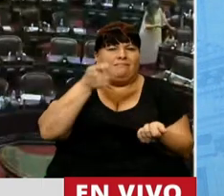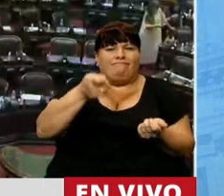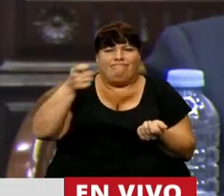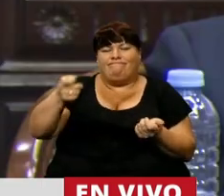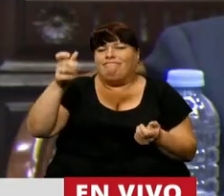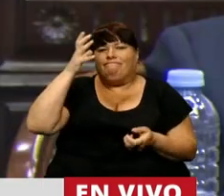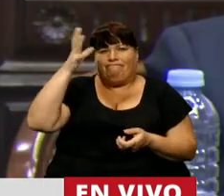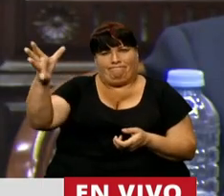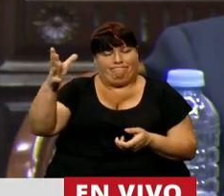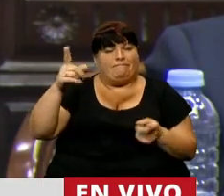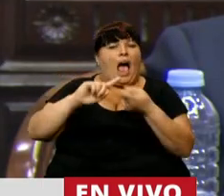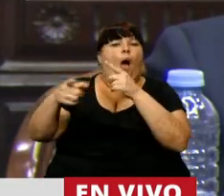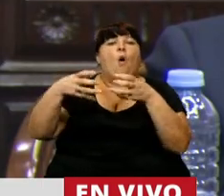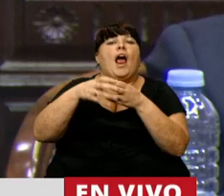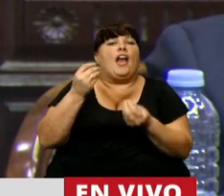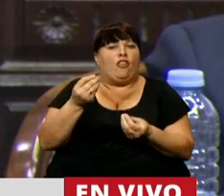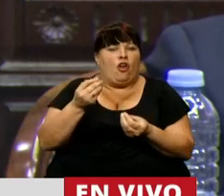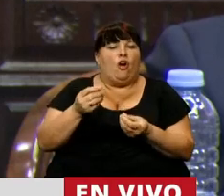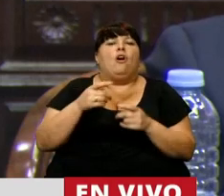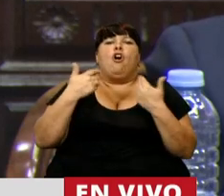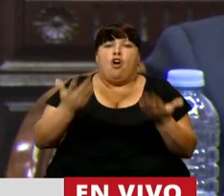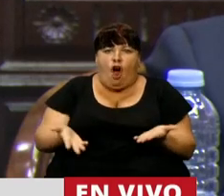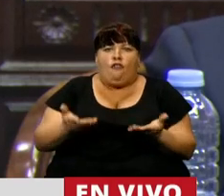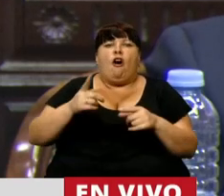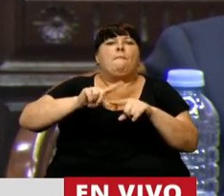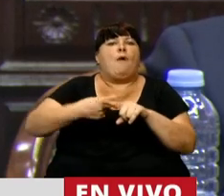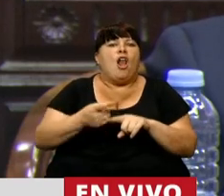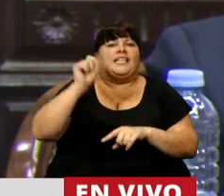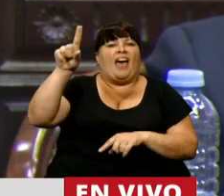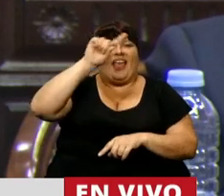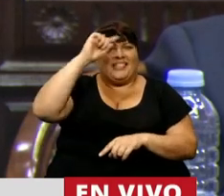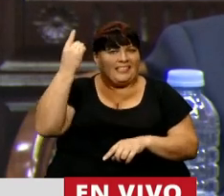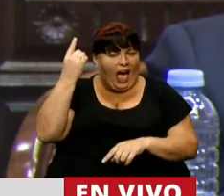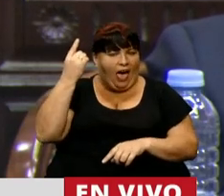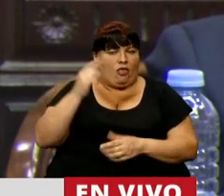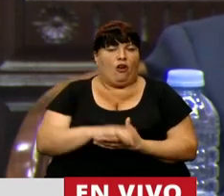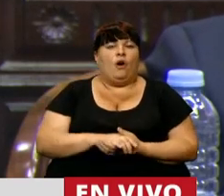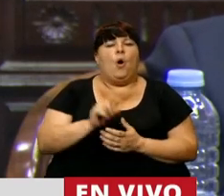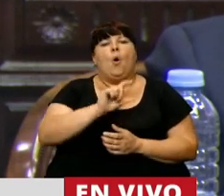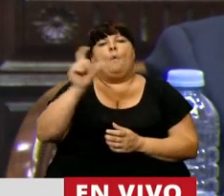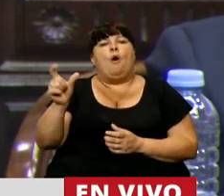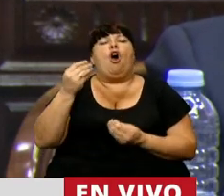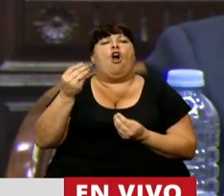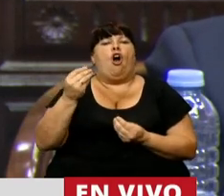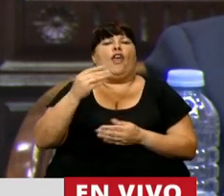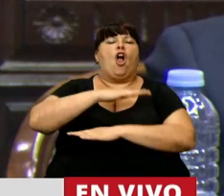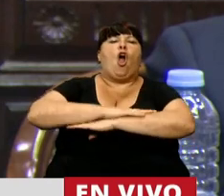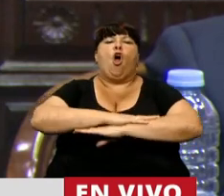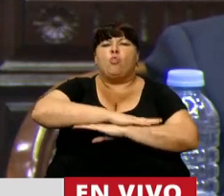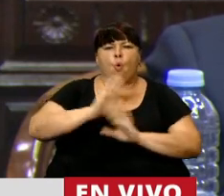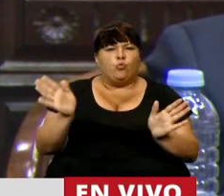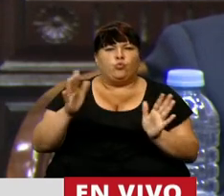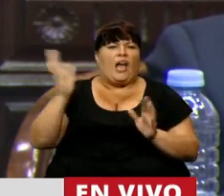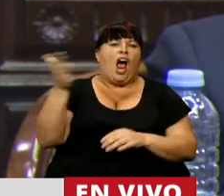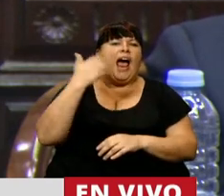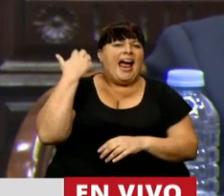altamente coordinados de conformidad con las políticas del Estado y parte de un curso de conducta tanto